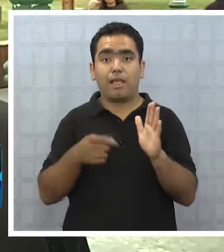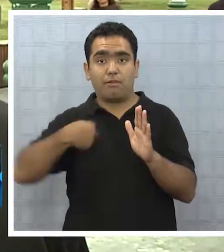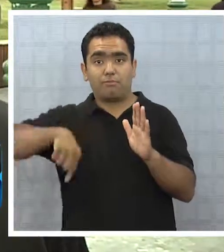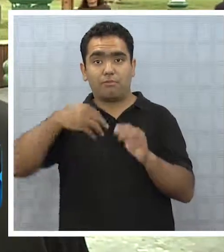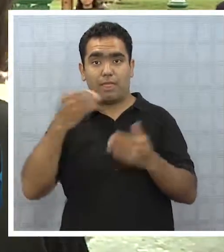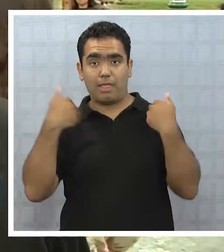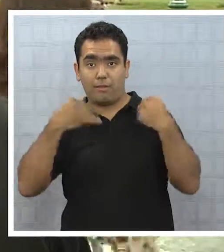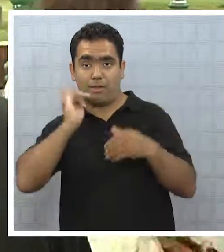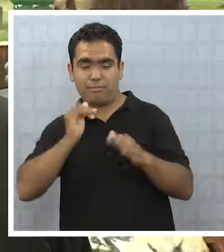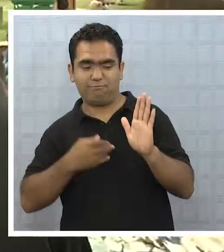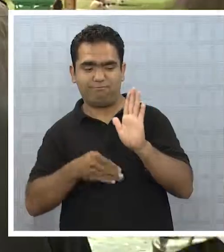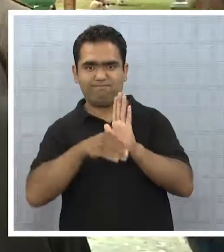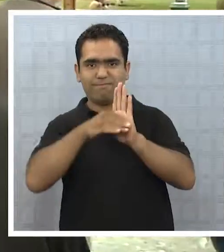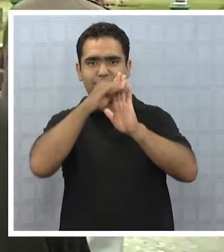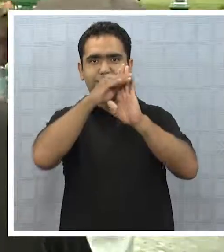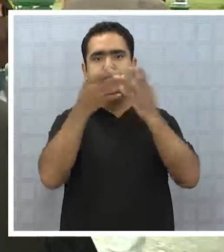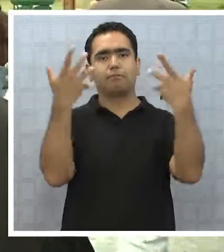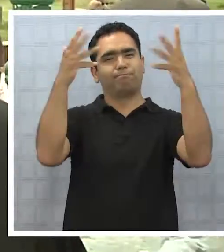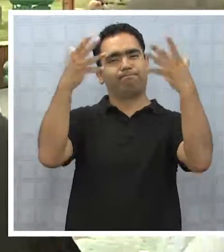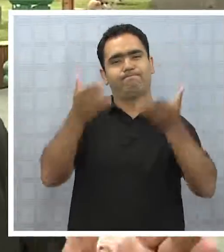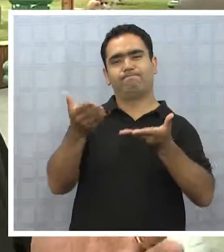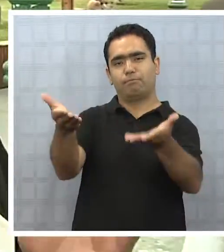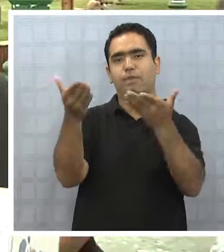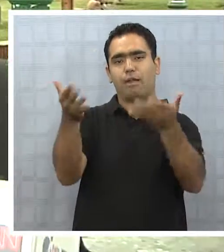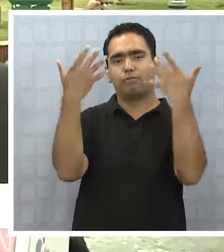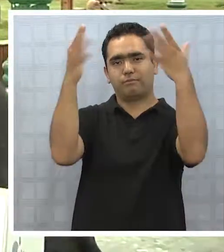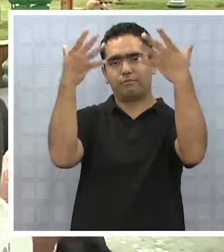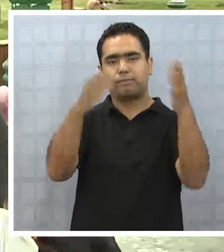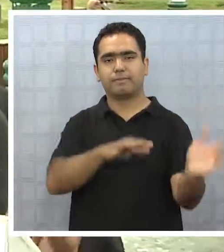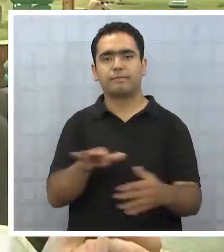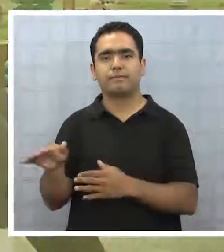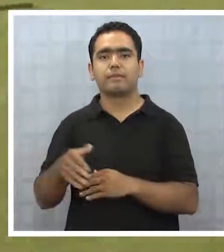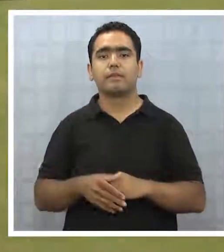bien arriba en la tabla. Me parece bueno, hay que darle un aplauso a ellos.